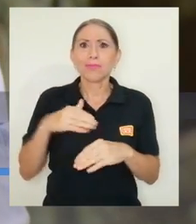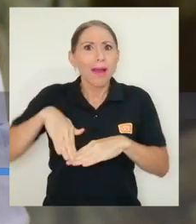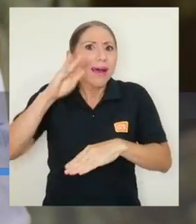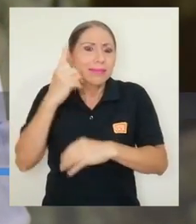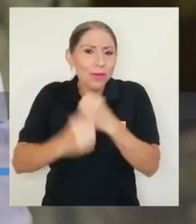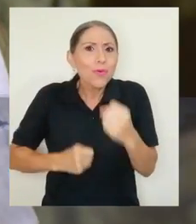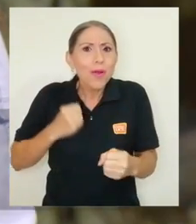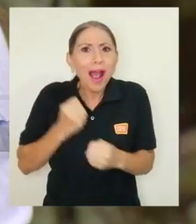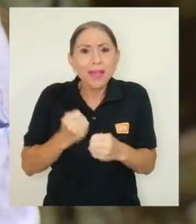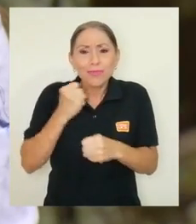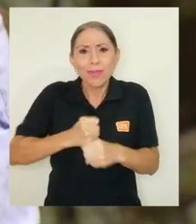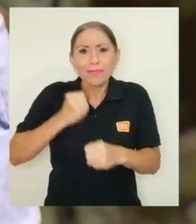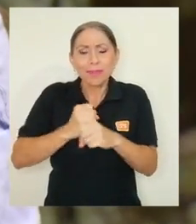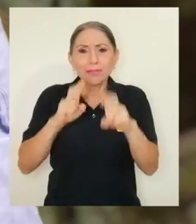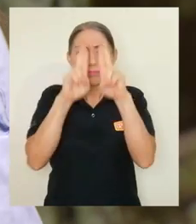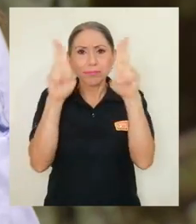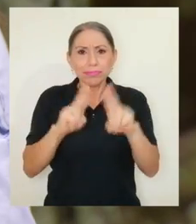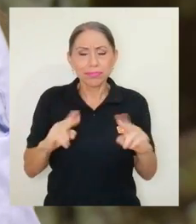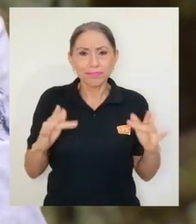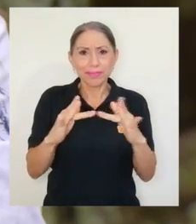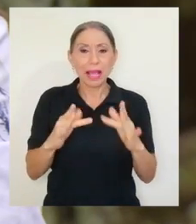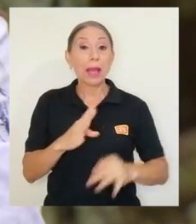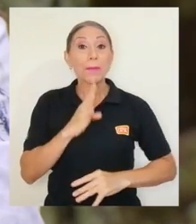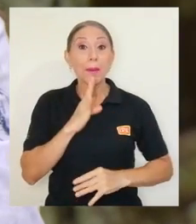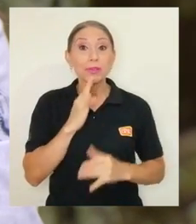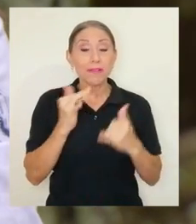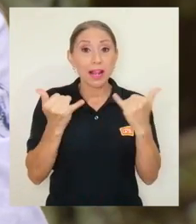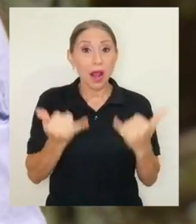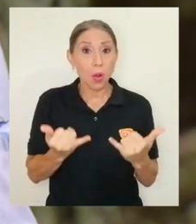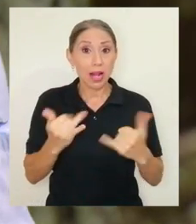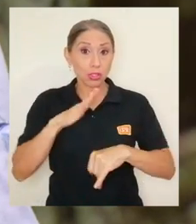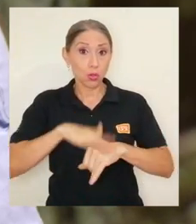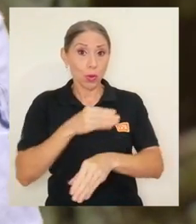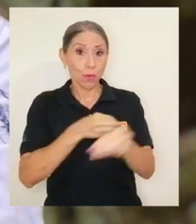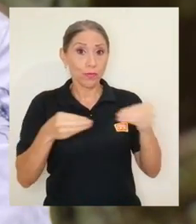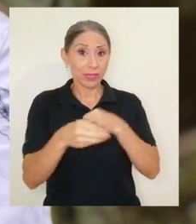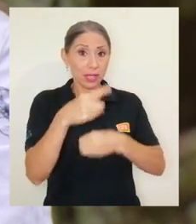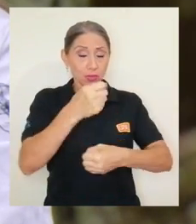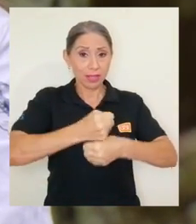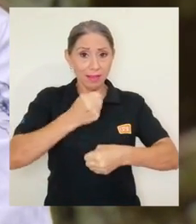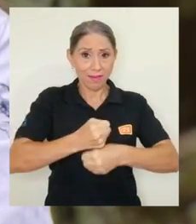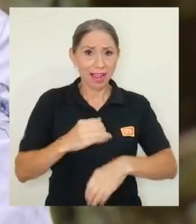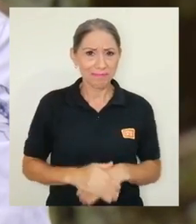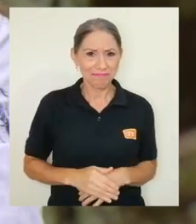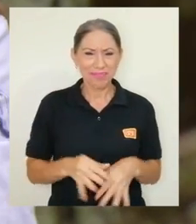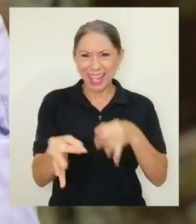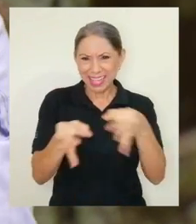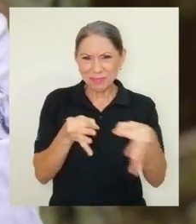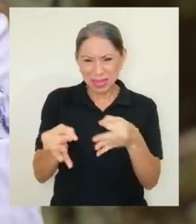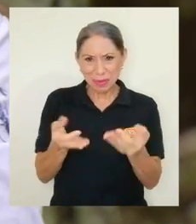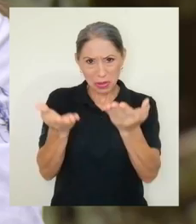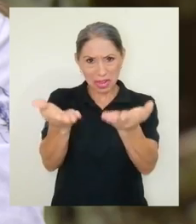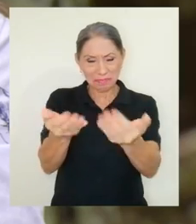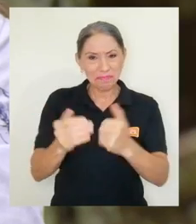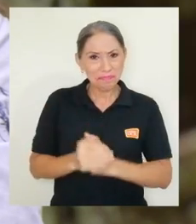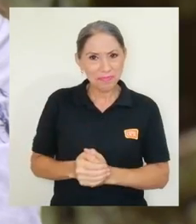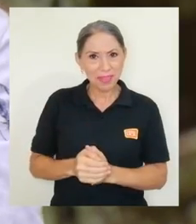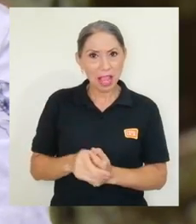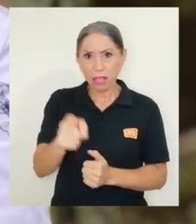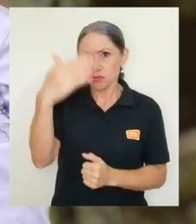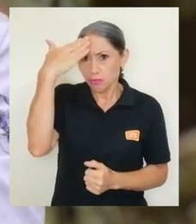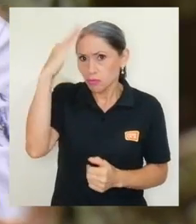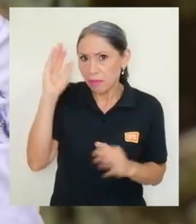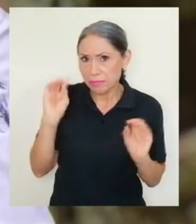virtualidad, ¿verdad? Vamos a hablar de lo que es la instancia en la que usted trabaja. expliquémosle un poquito al